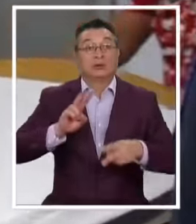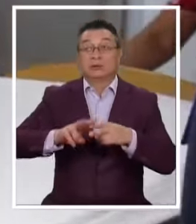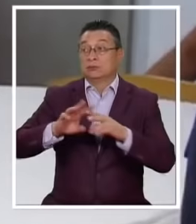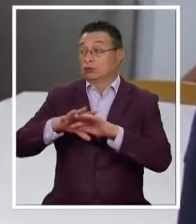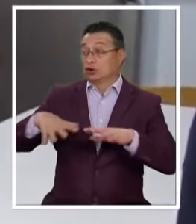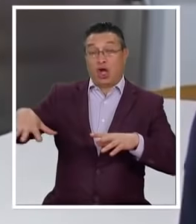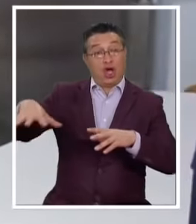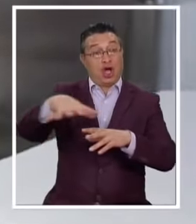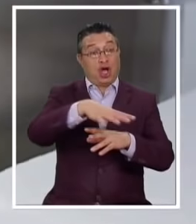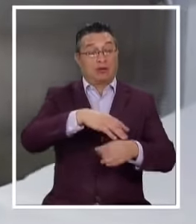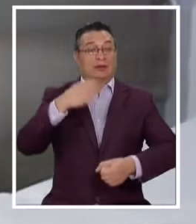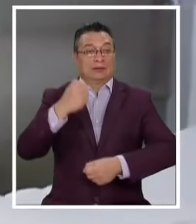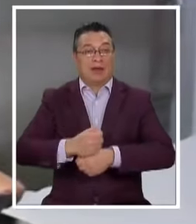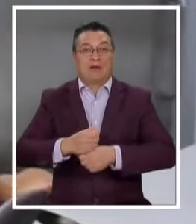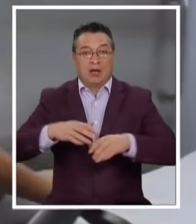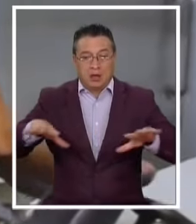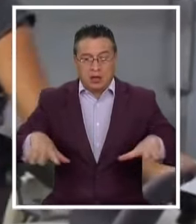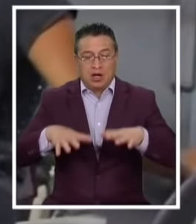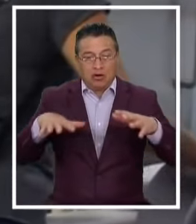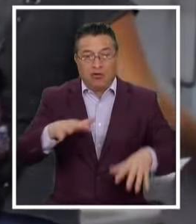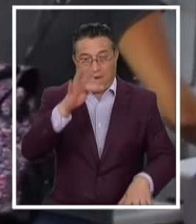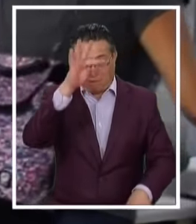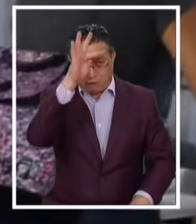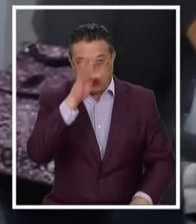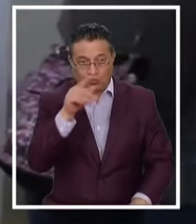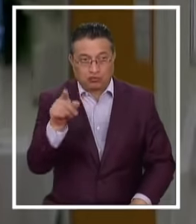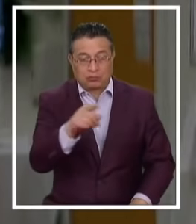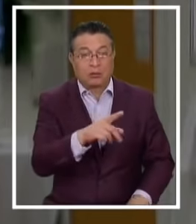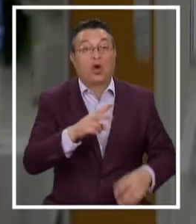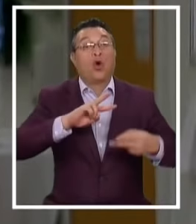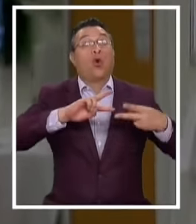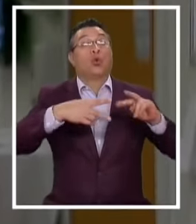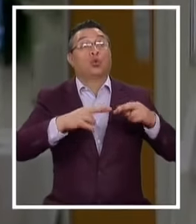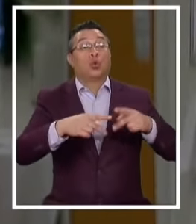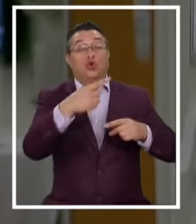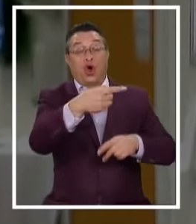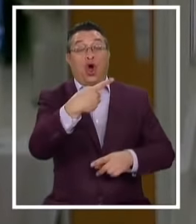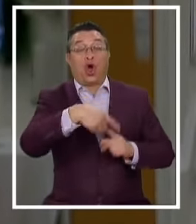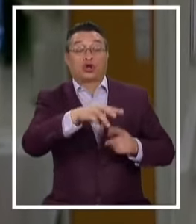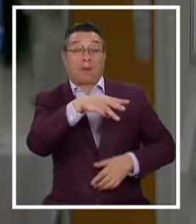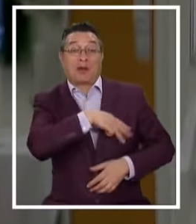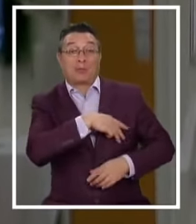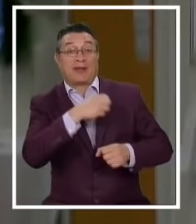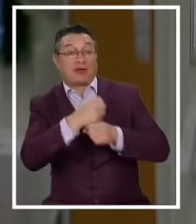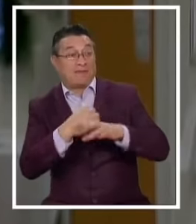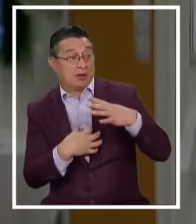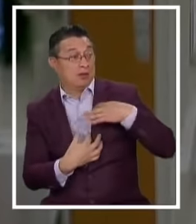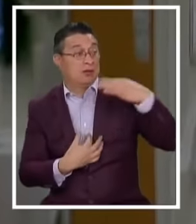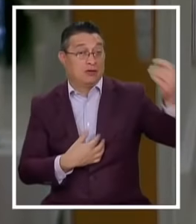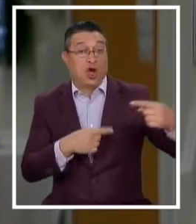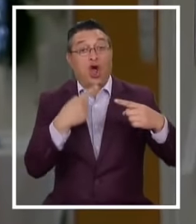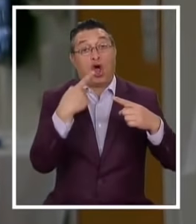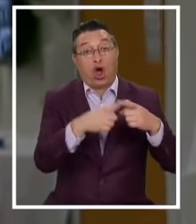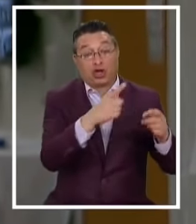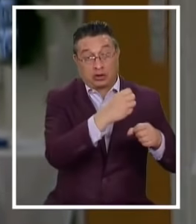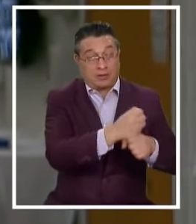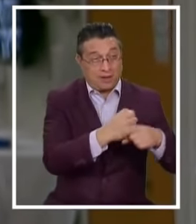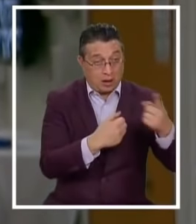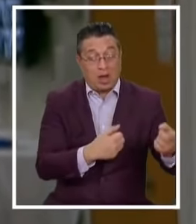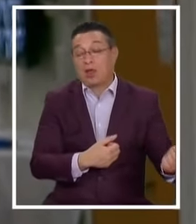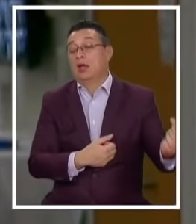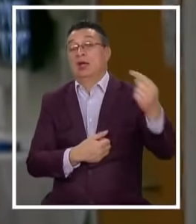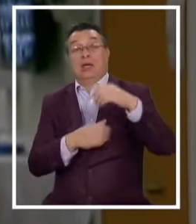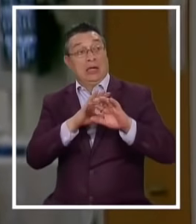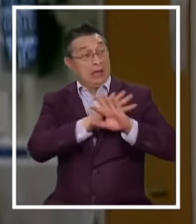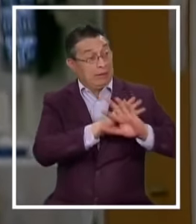unidad Fue necesario El trabajo esforzado De nuestros funcionarios Quienes salientes De turno Desde el hospital Metropolitano Donde encontraban Abriendo otras Camas intermedios